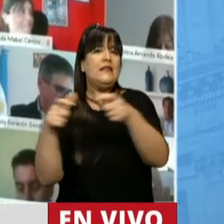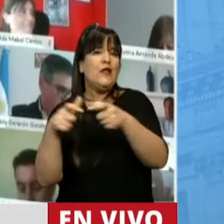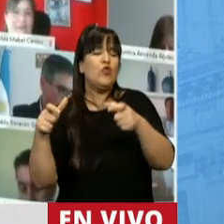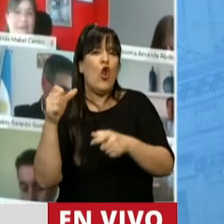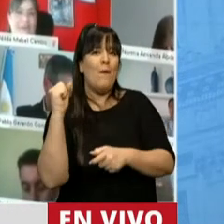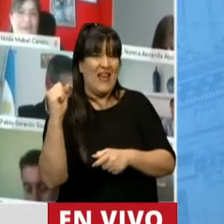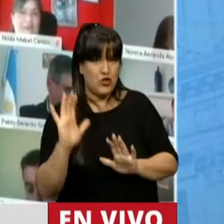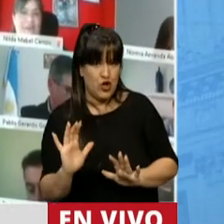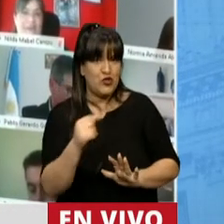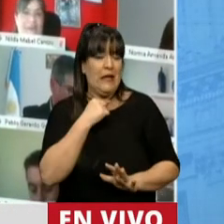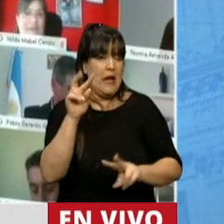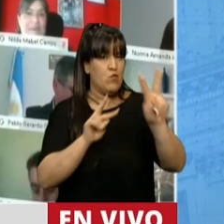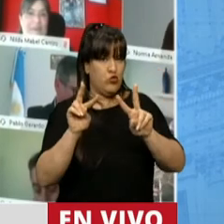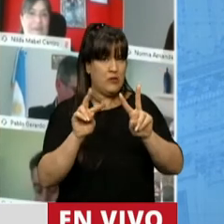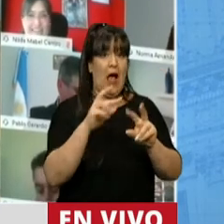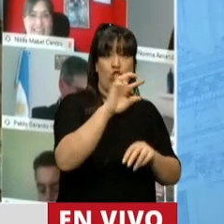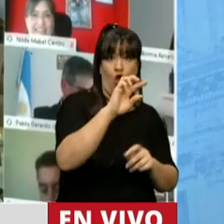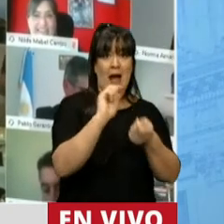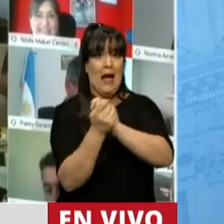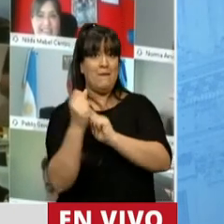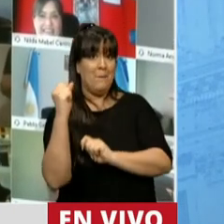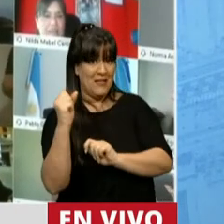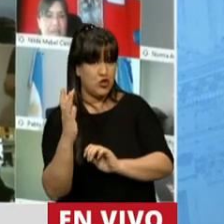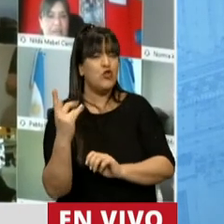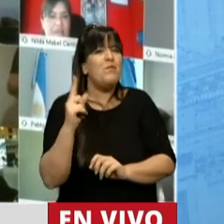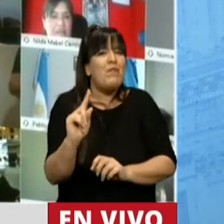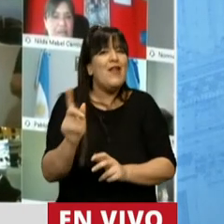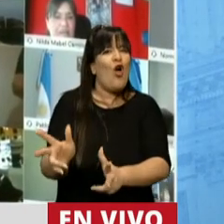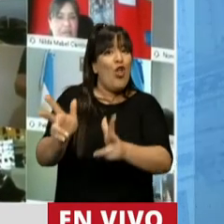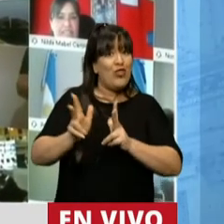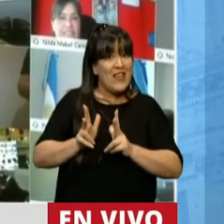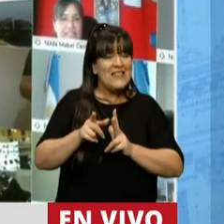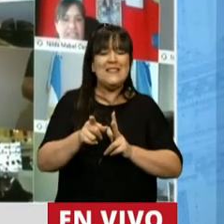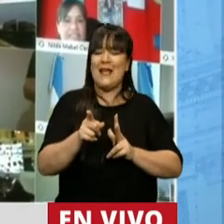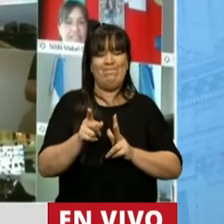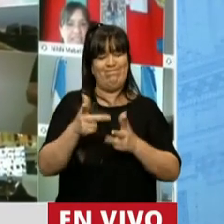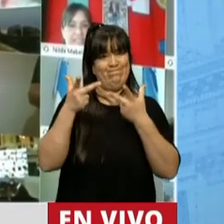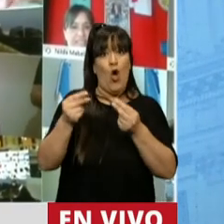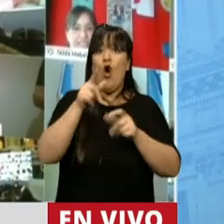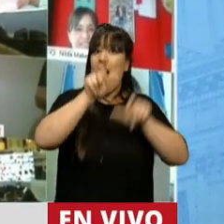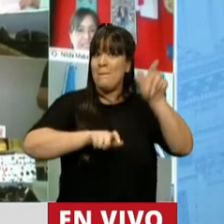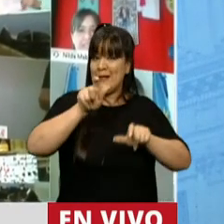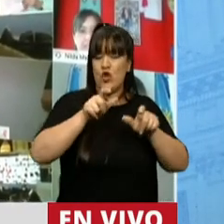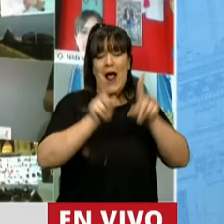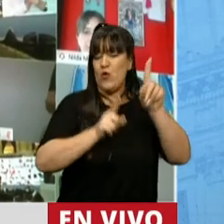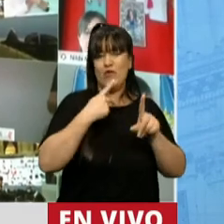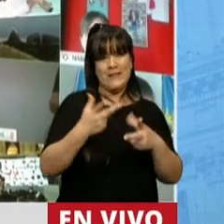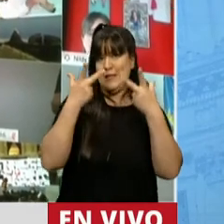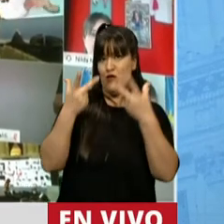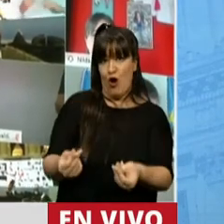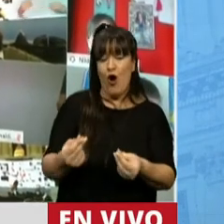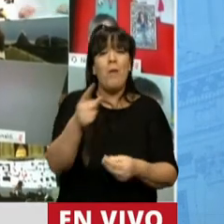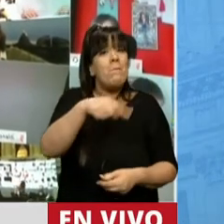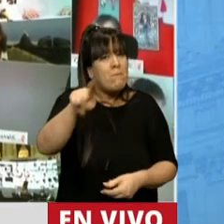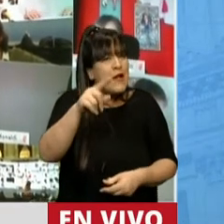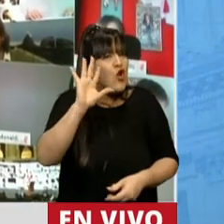Sin embargo, los que nos dicen que esta dolarización es inaceptable no tienen en